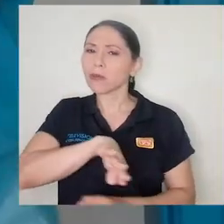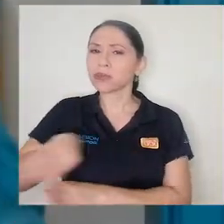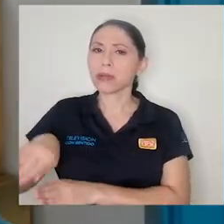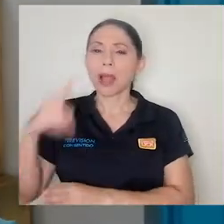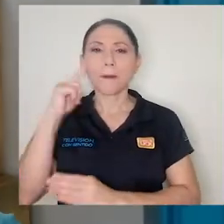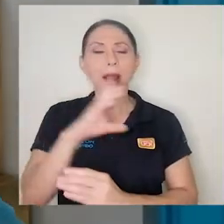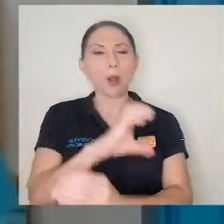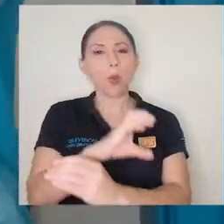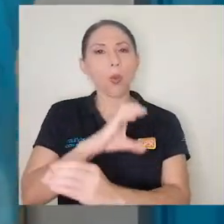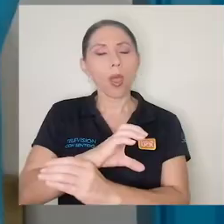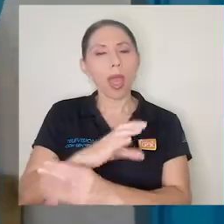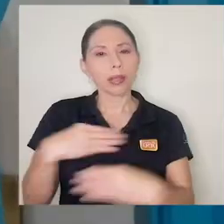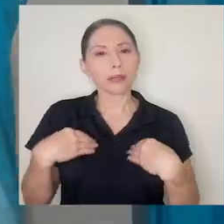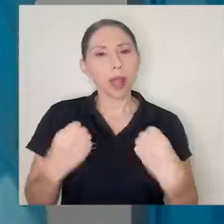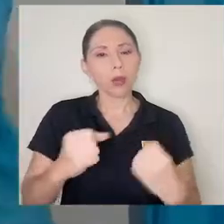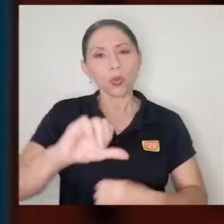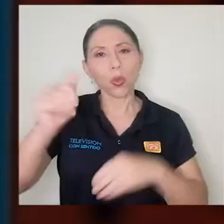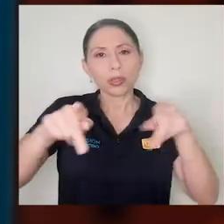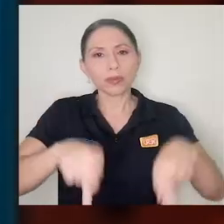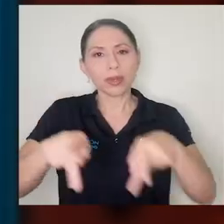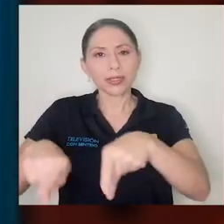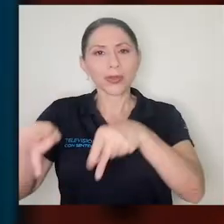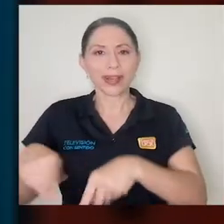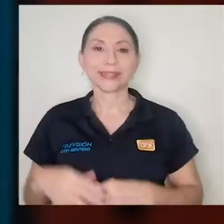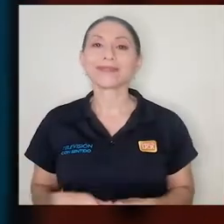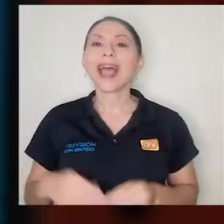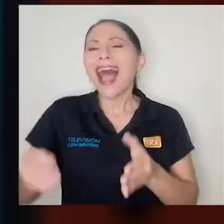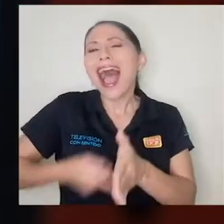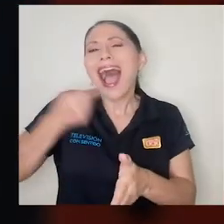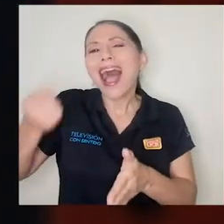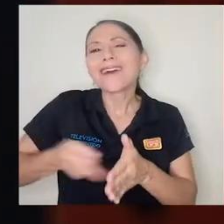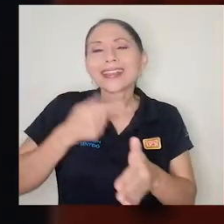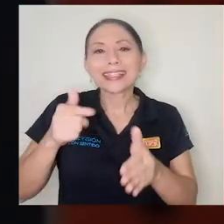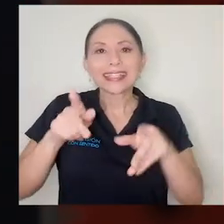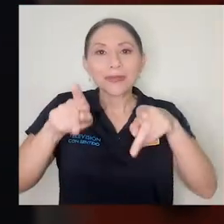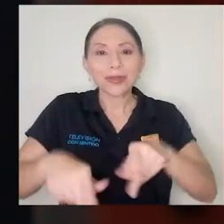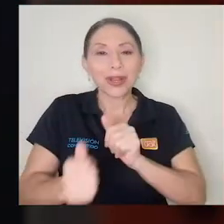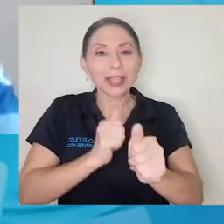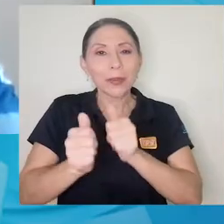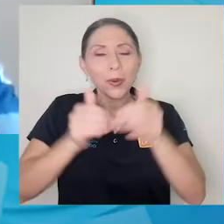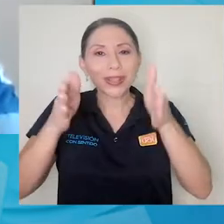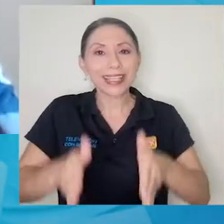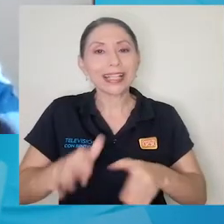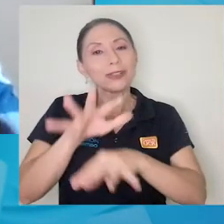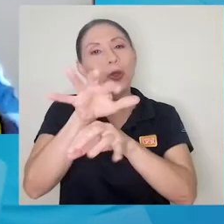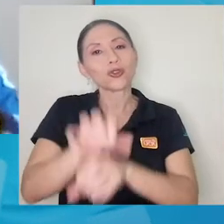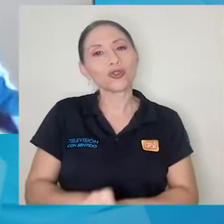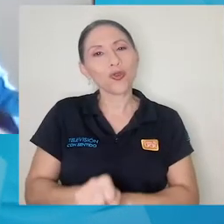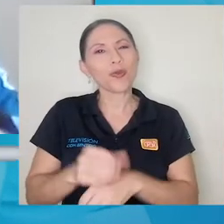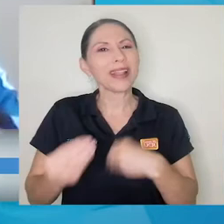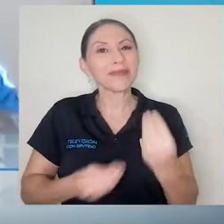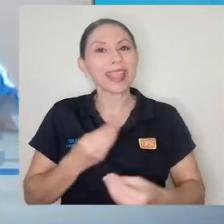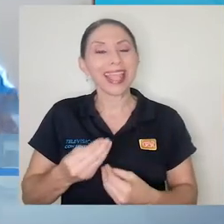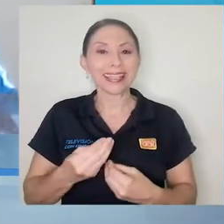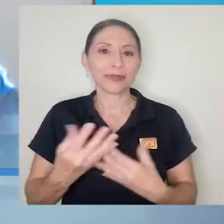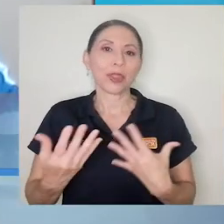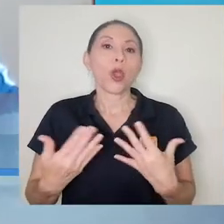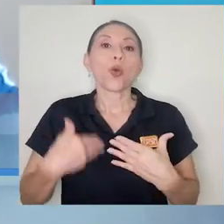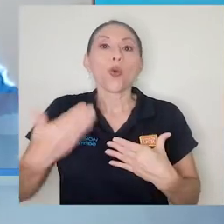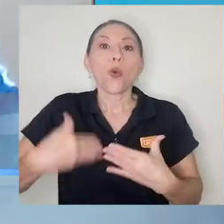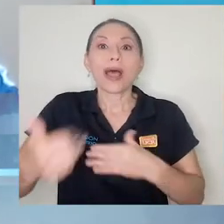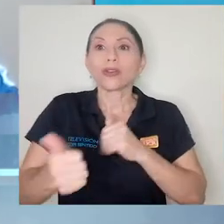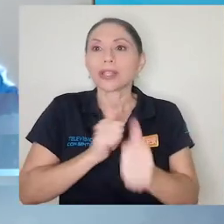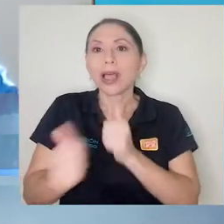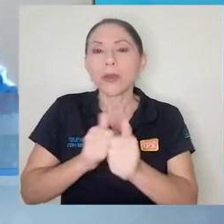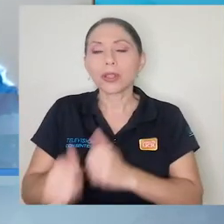salvaguardar la salud de otros. En los deportistas a veces se tiene una costumbre que es llegar y escupir cuando están